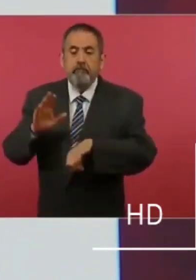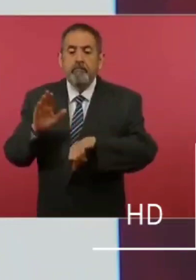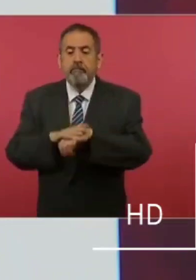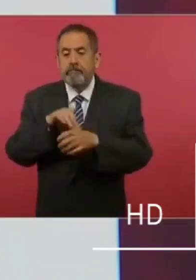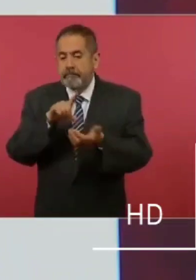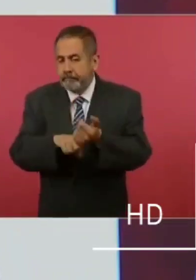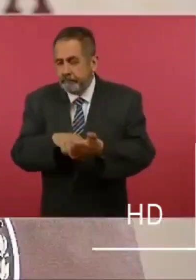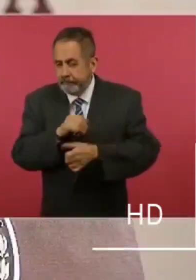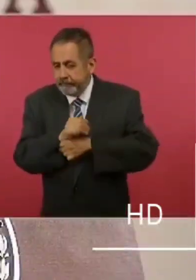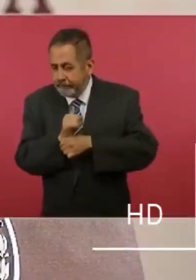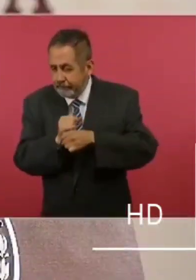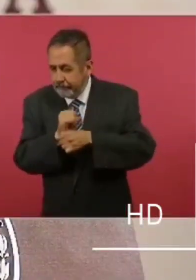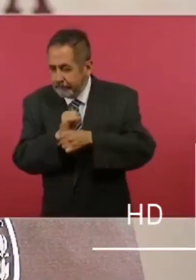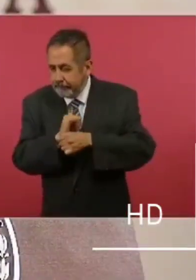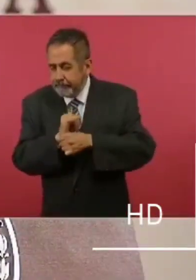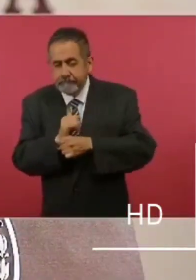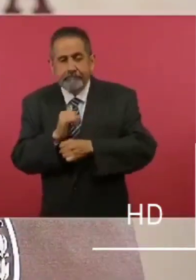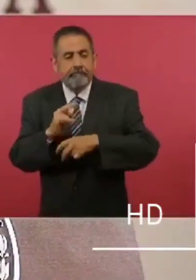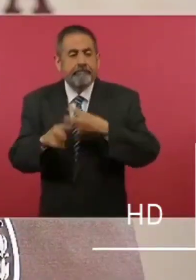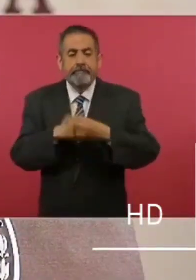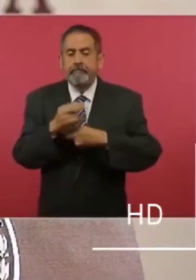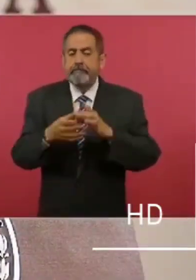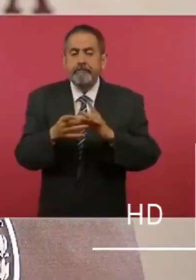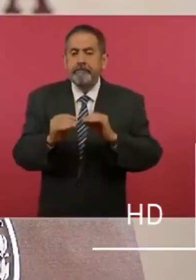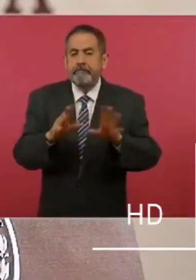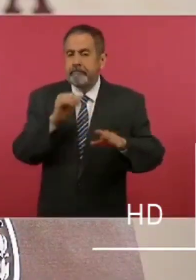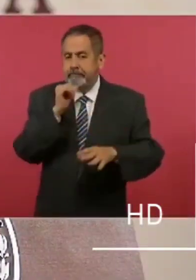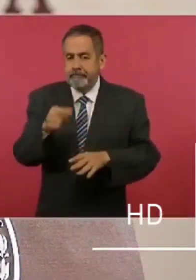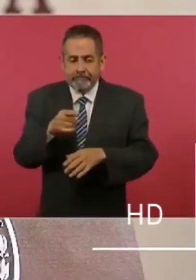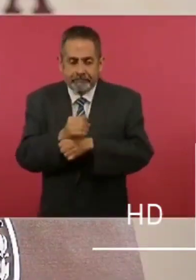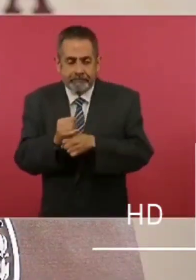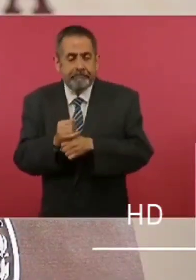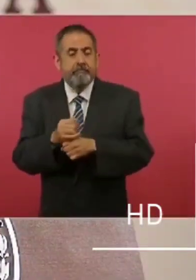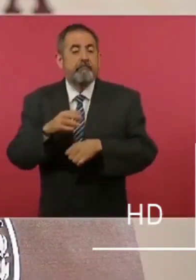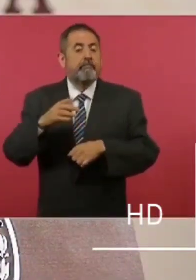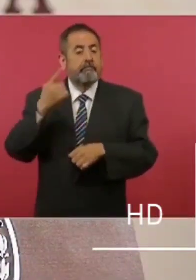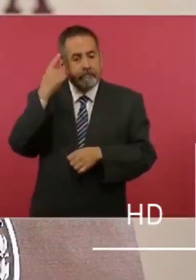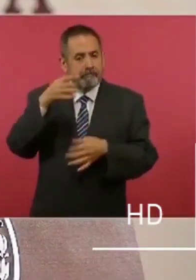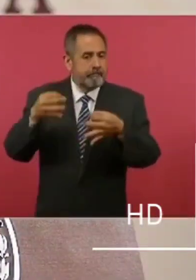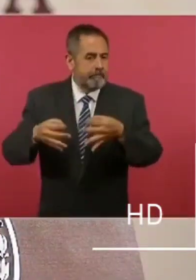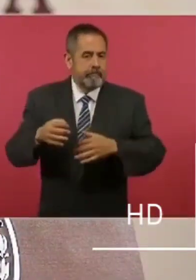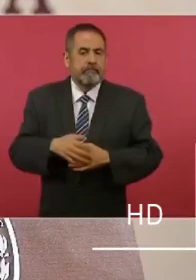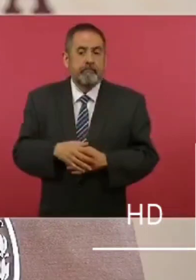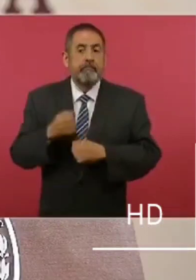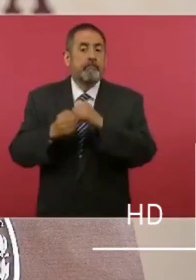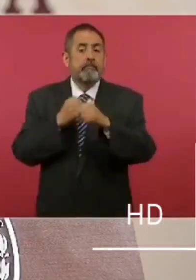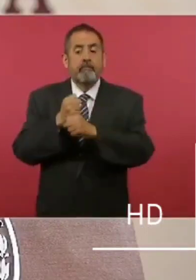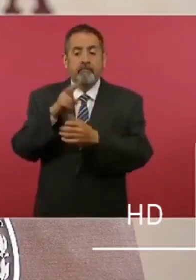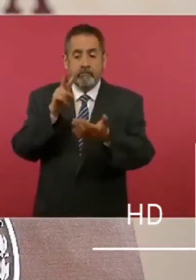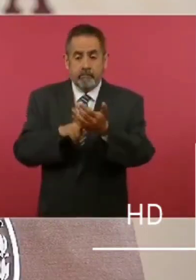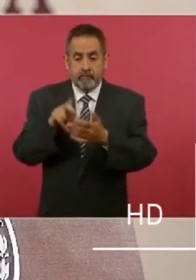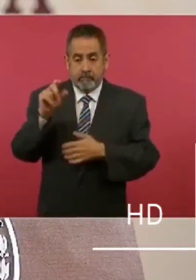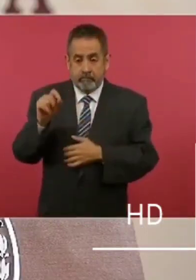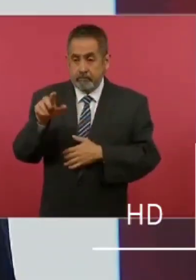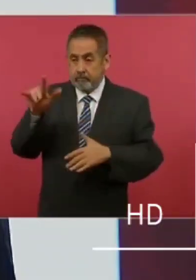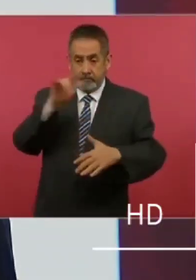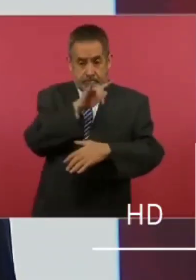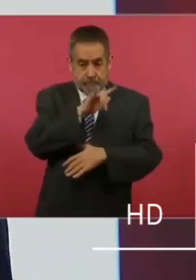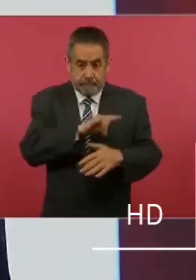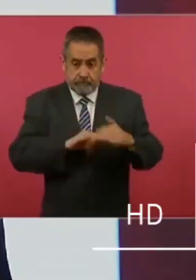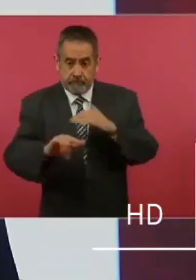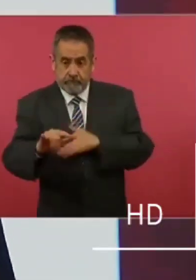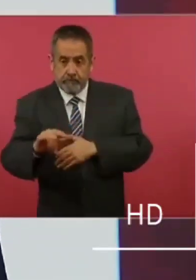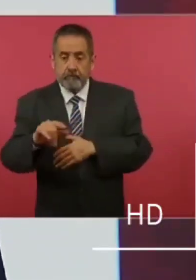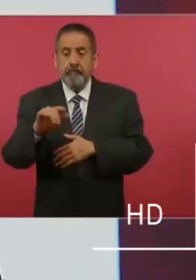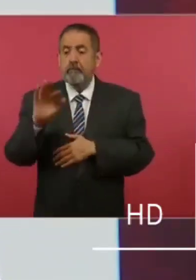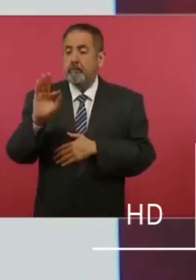de investigación sin dar más detalles. La aeronave desde dos mil veinte se encontraba asegurada en el hangar de la Fiscalía